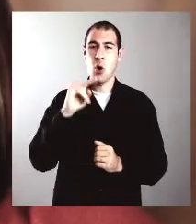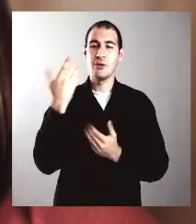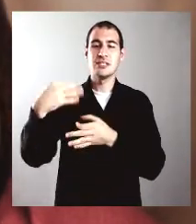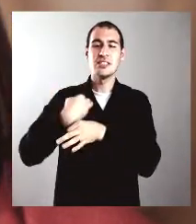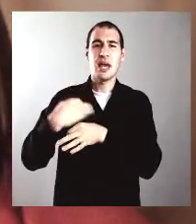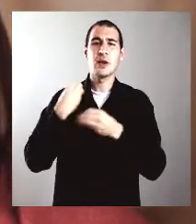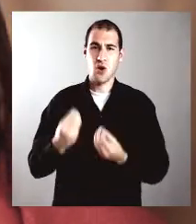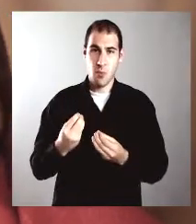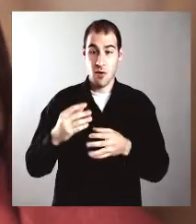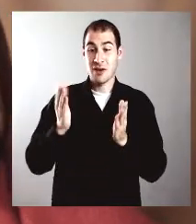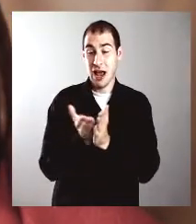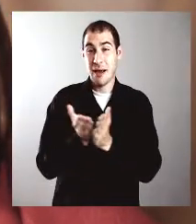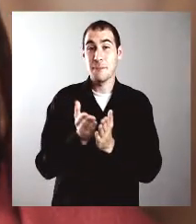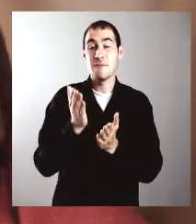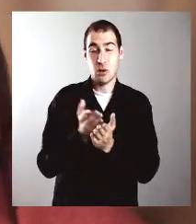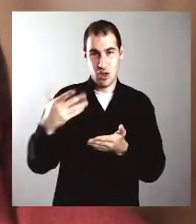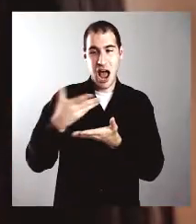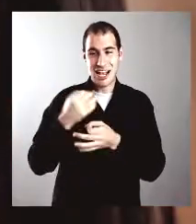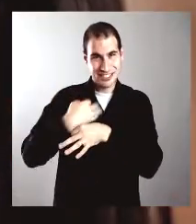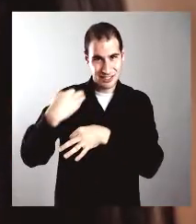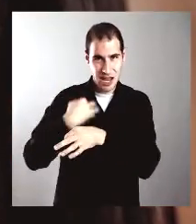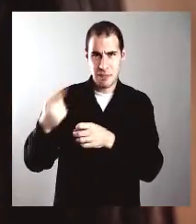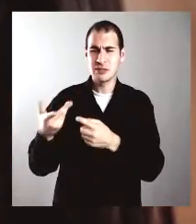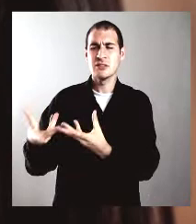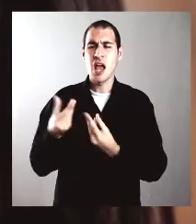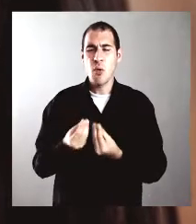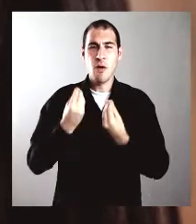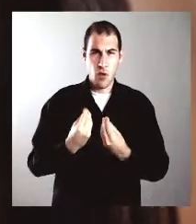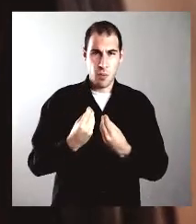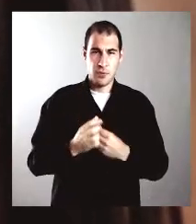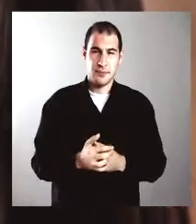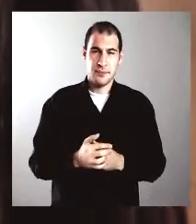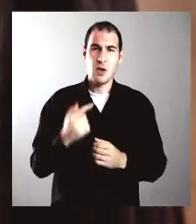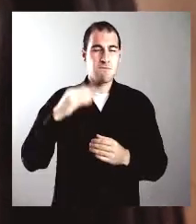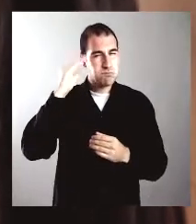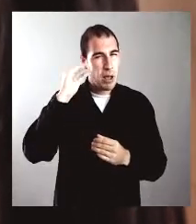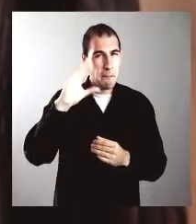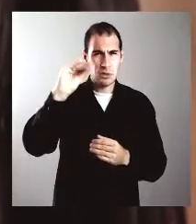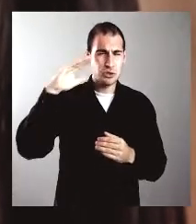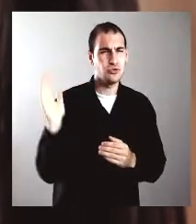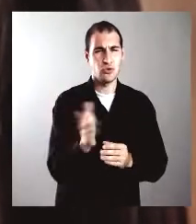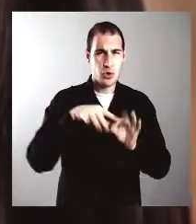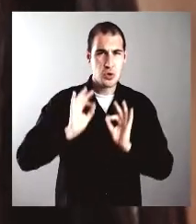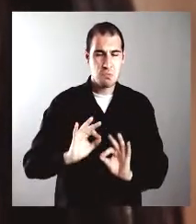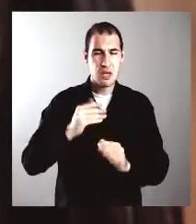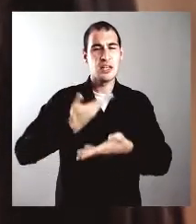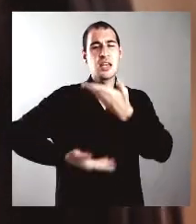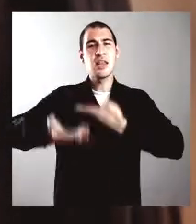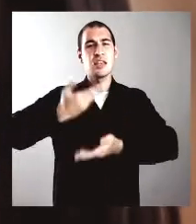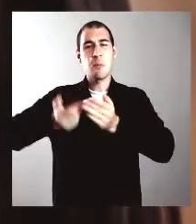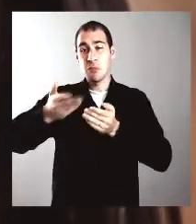dio, por un lado, la formación académica que tengo, que me da la oportunidad, con toda la formación que me ha permitido y todos los